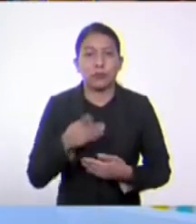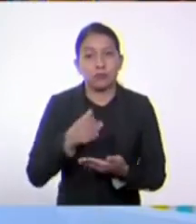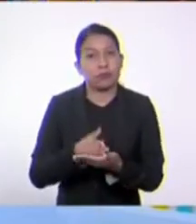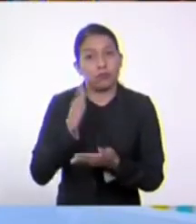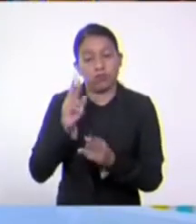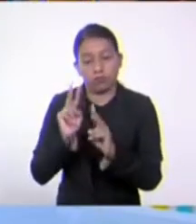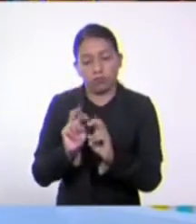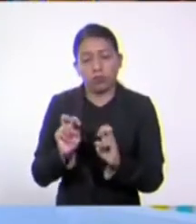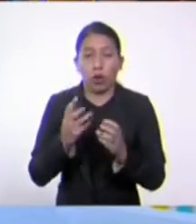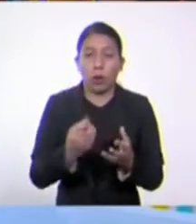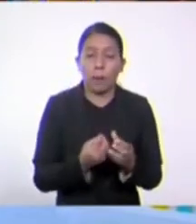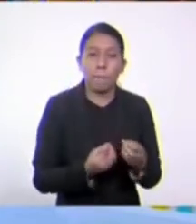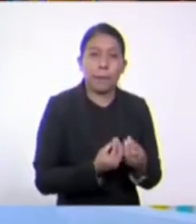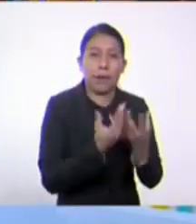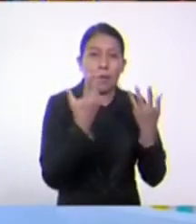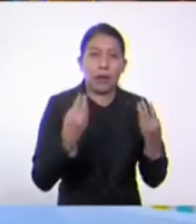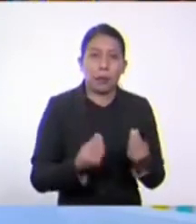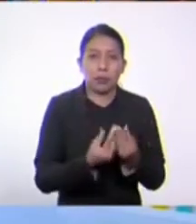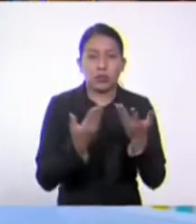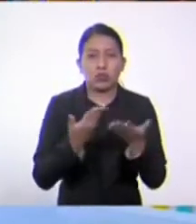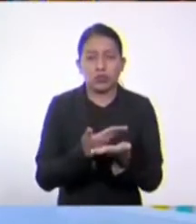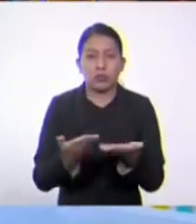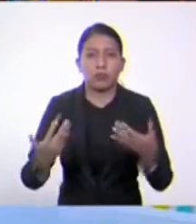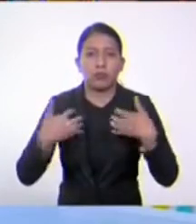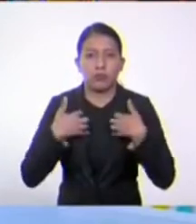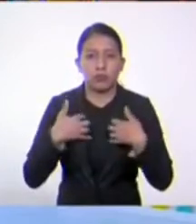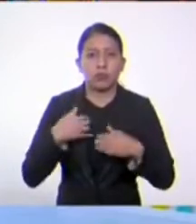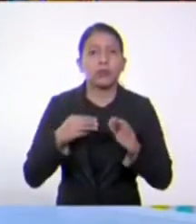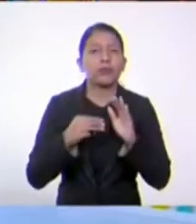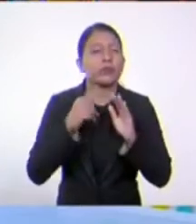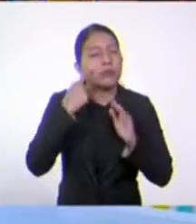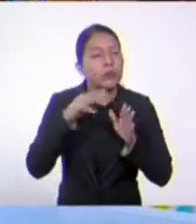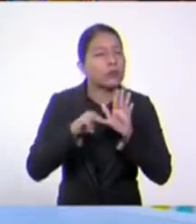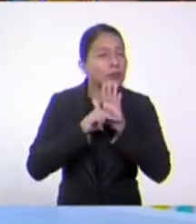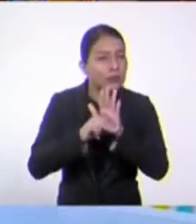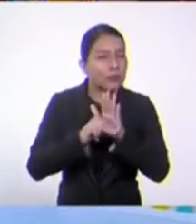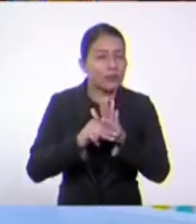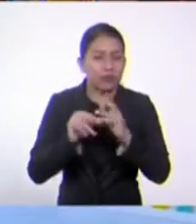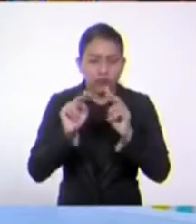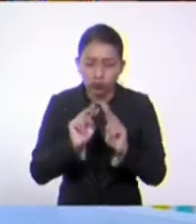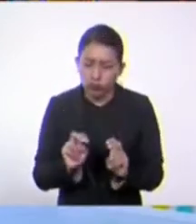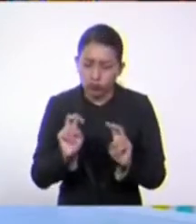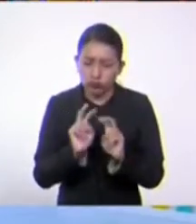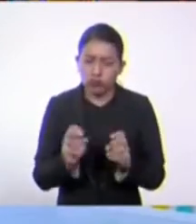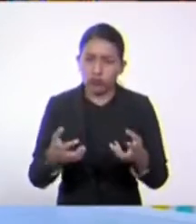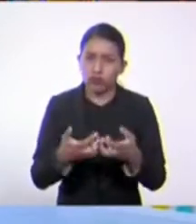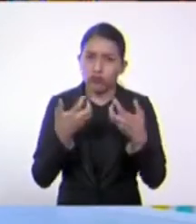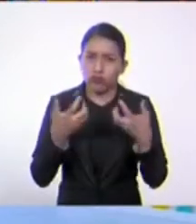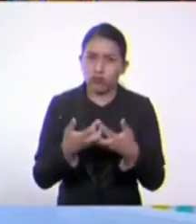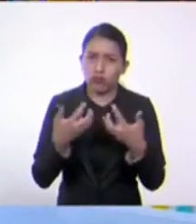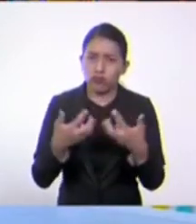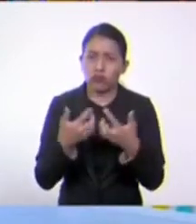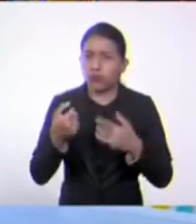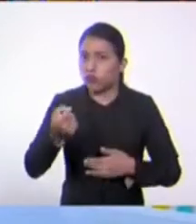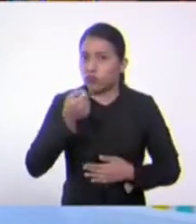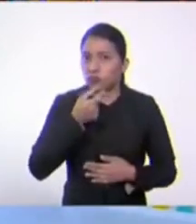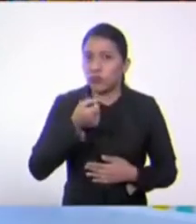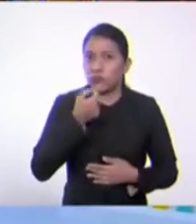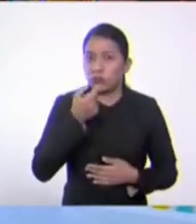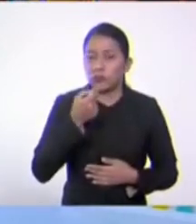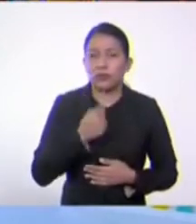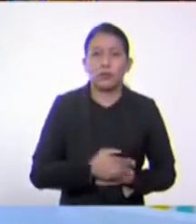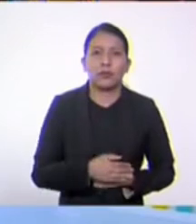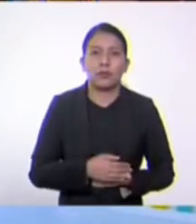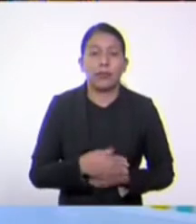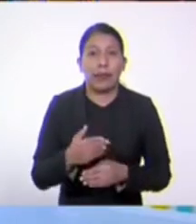y plantas y otros organismos vivos como modelos para poder estudiar los efectos de la medicina antes